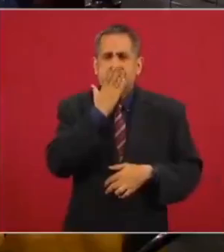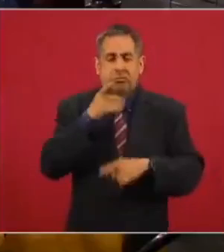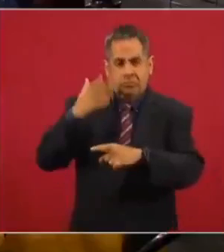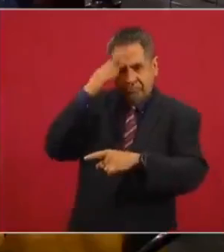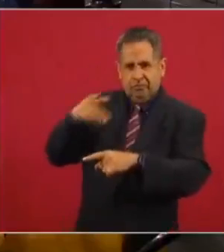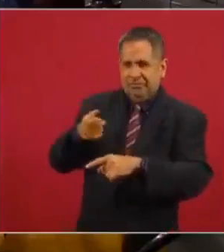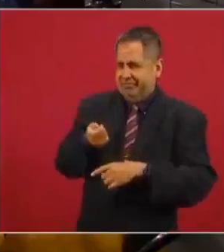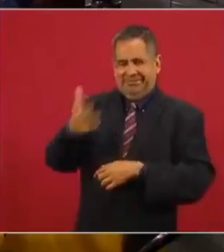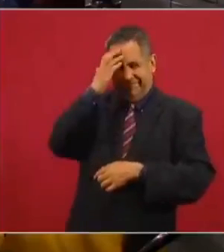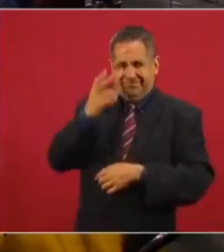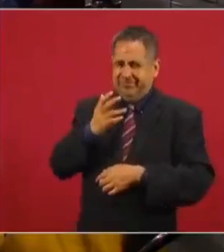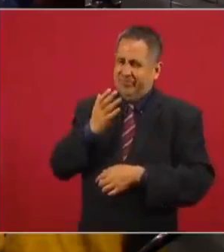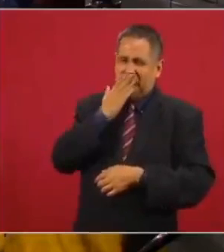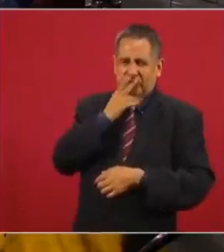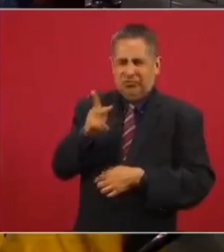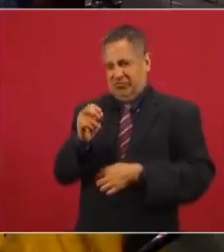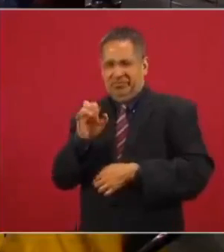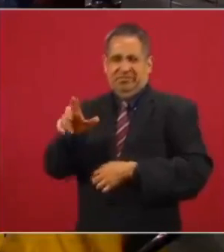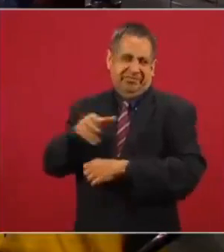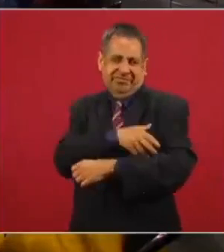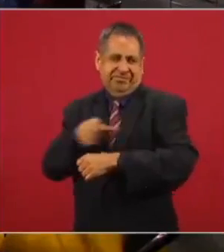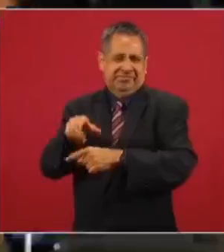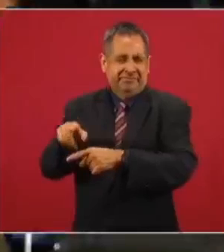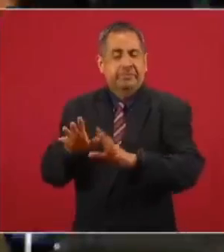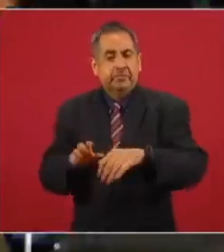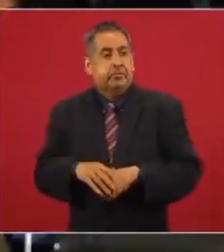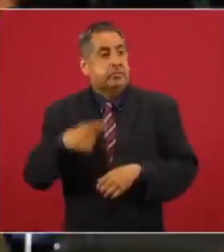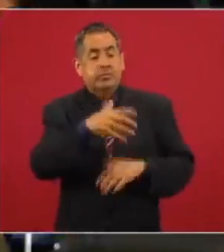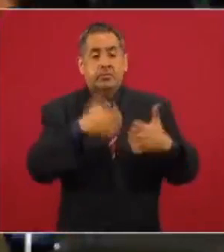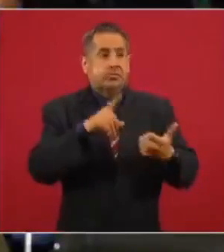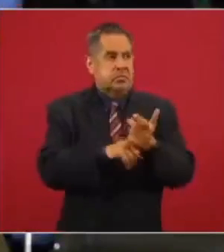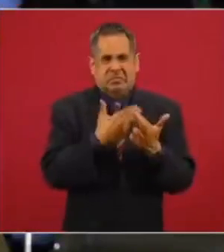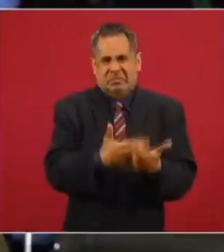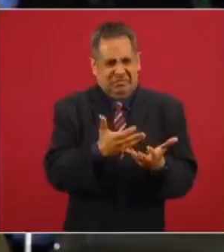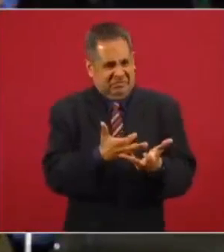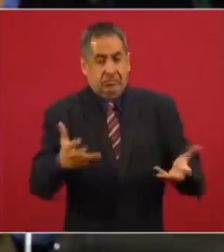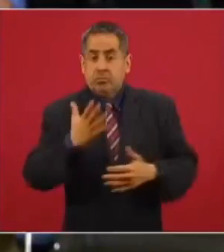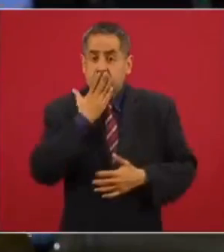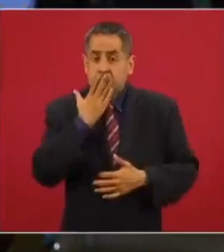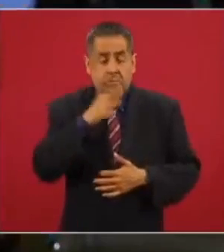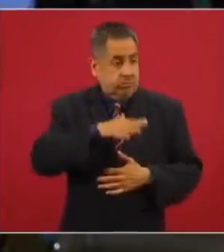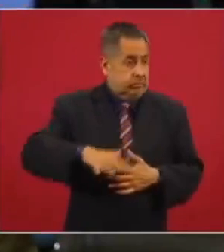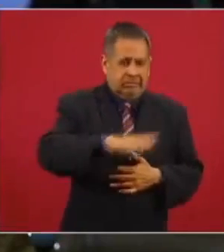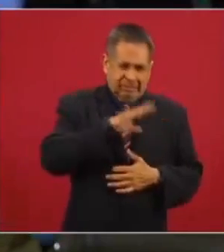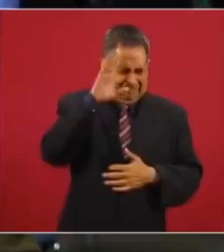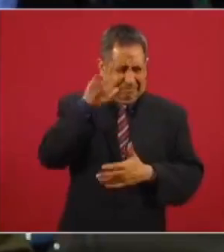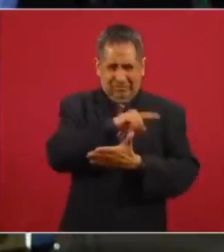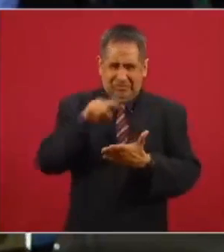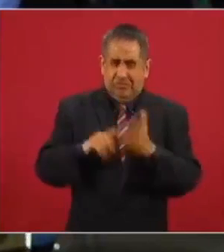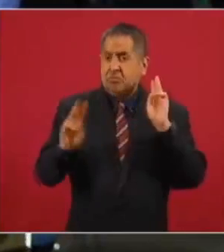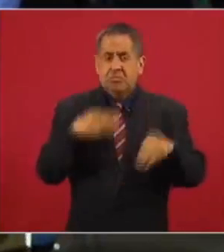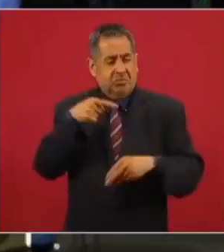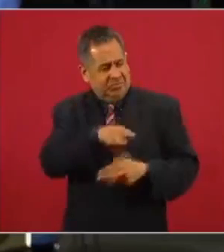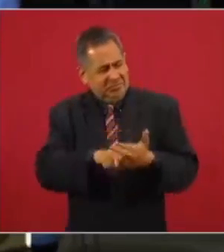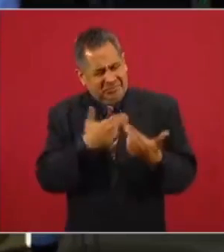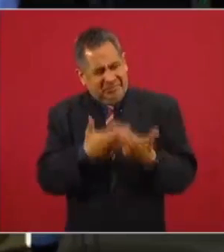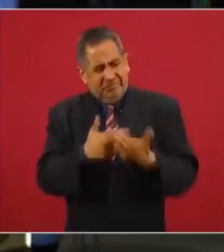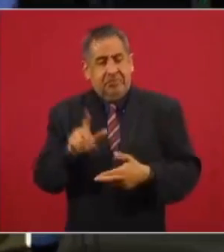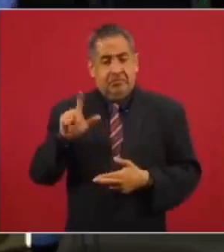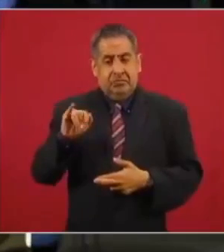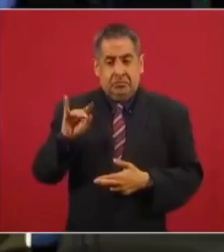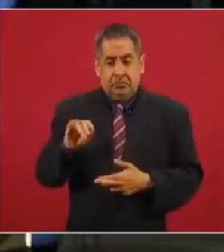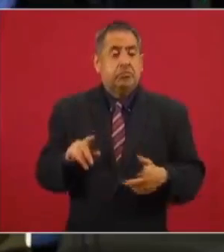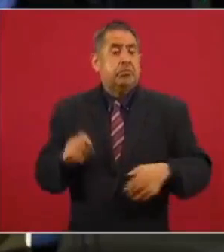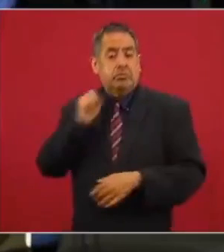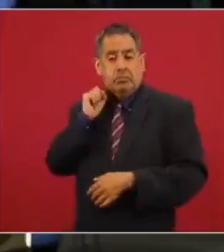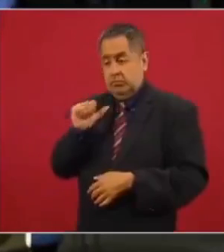el Sonora Power, que yo le llamo, hay muchas compañías de Sonora, pues prácticamente tienen una riqueza en sus pies. Sonora es el estado o el lugar del mundo donde más litio hay. El senador de